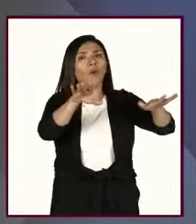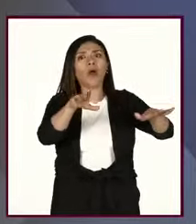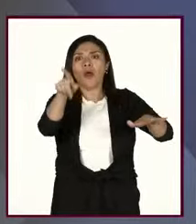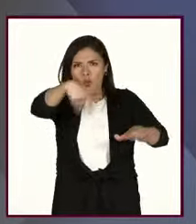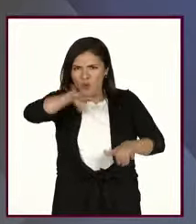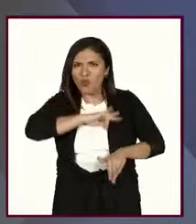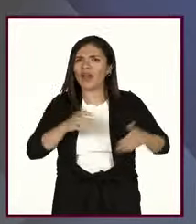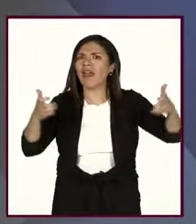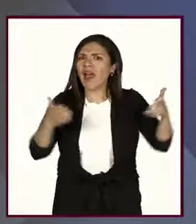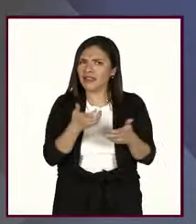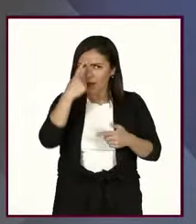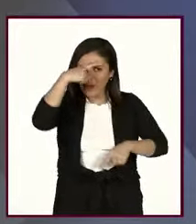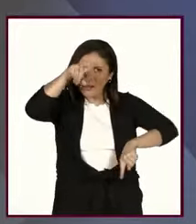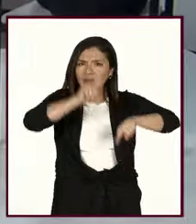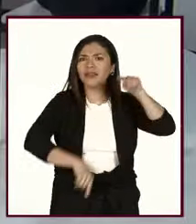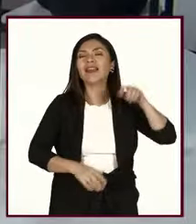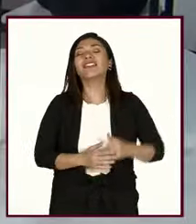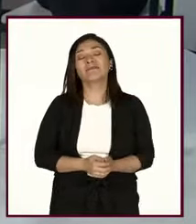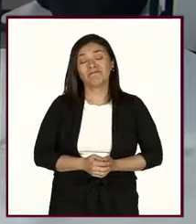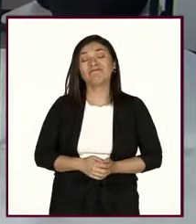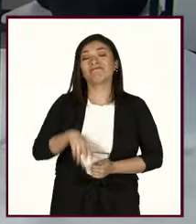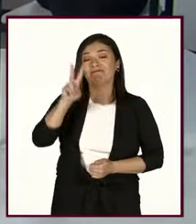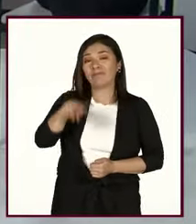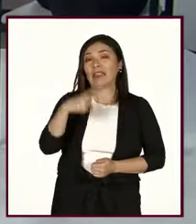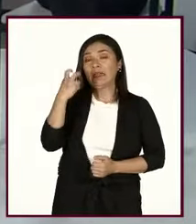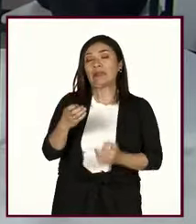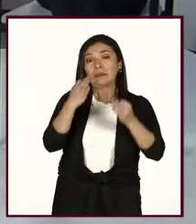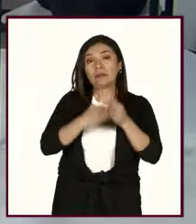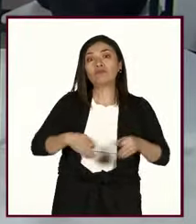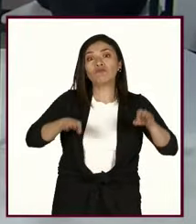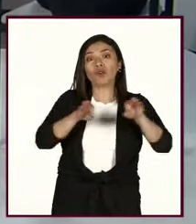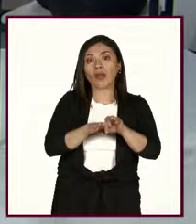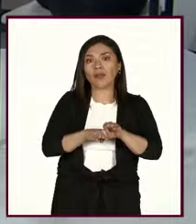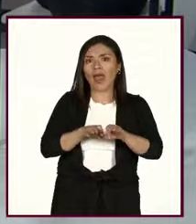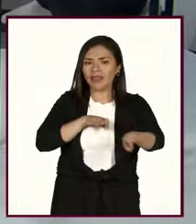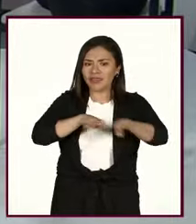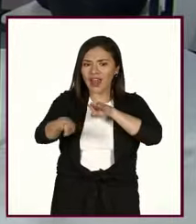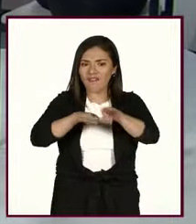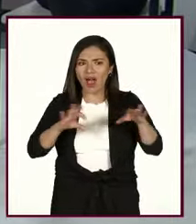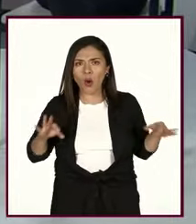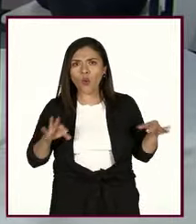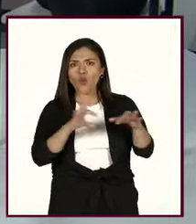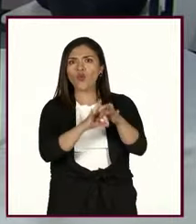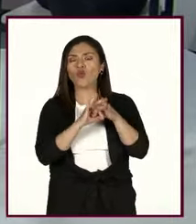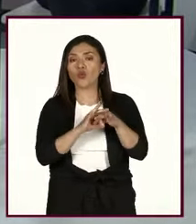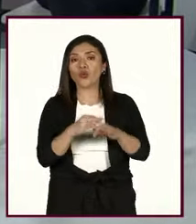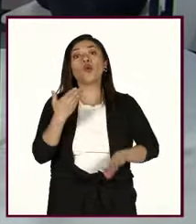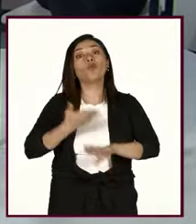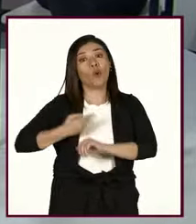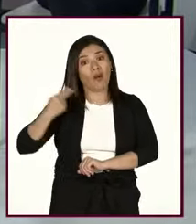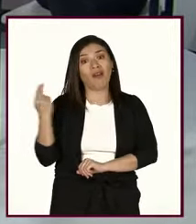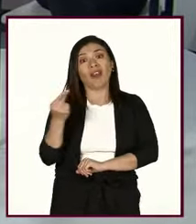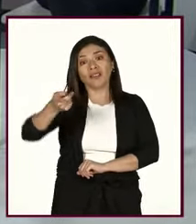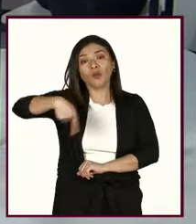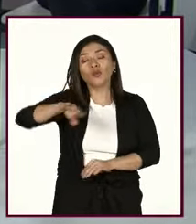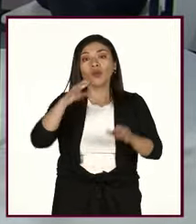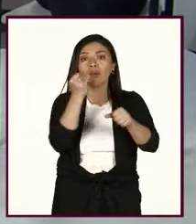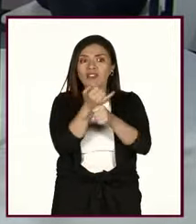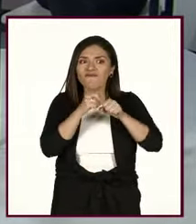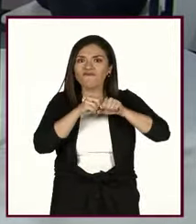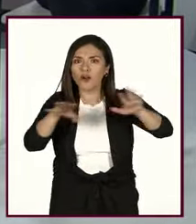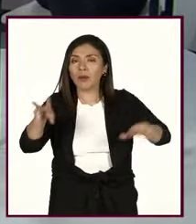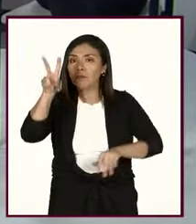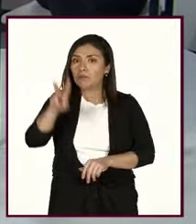Definitivamente y bueno qué importantes son estas sinergias qué interesante necesaria la información que nos ha compartido